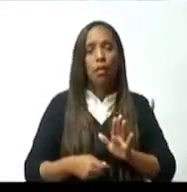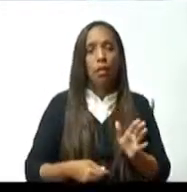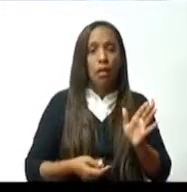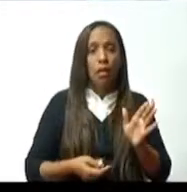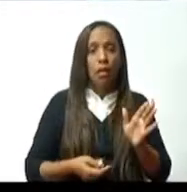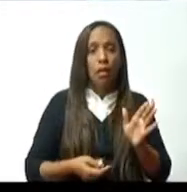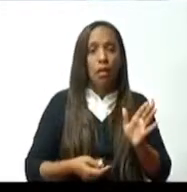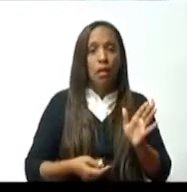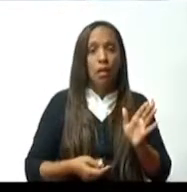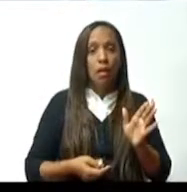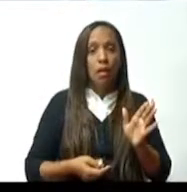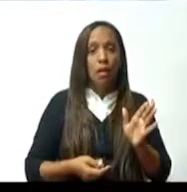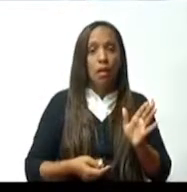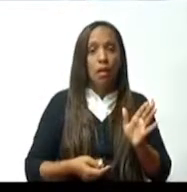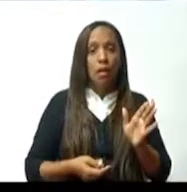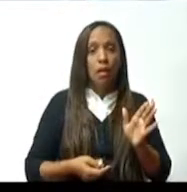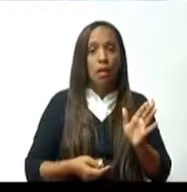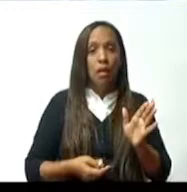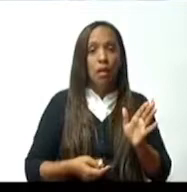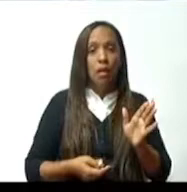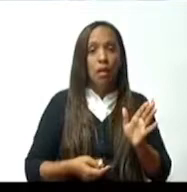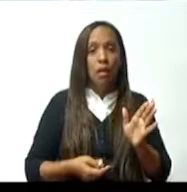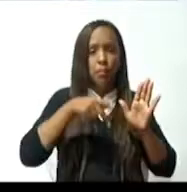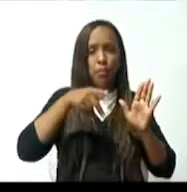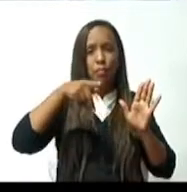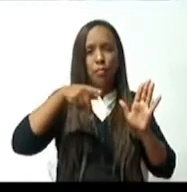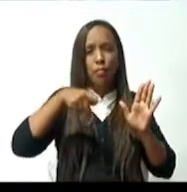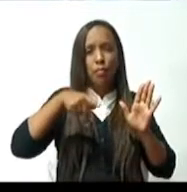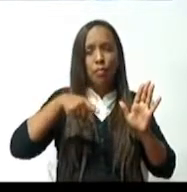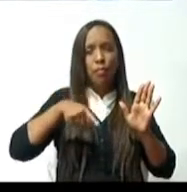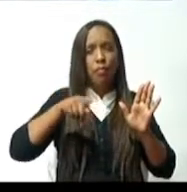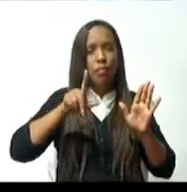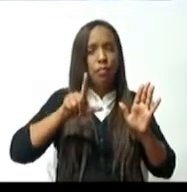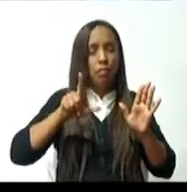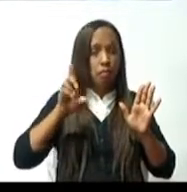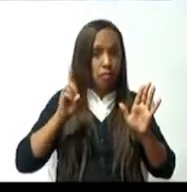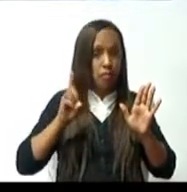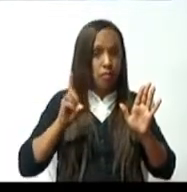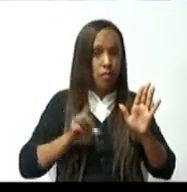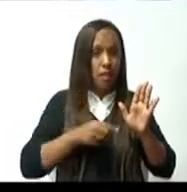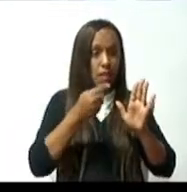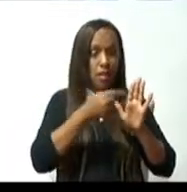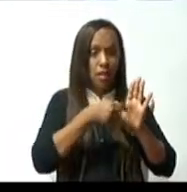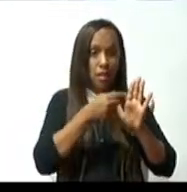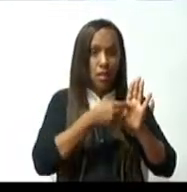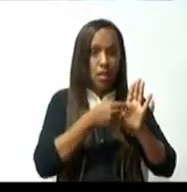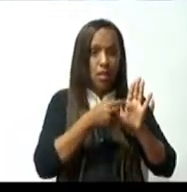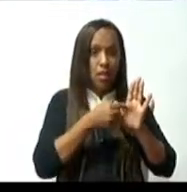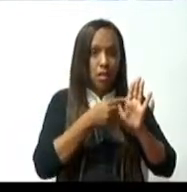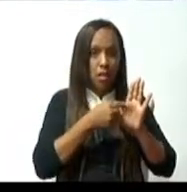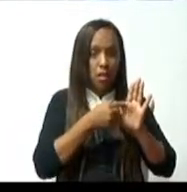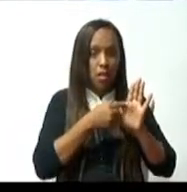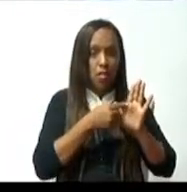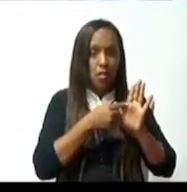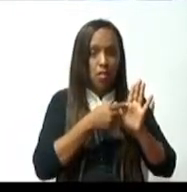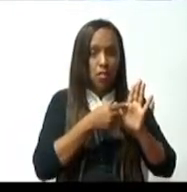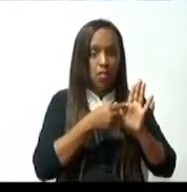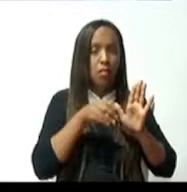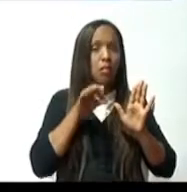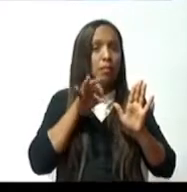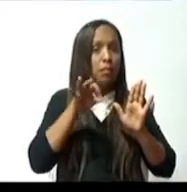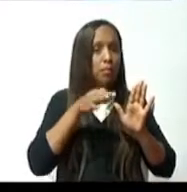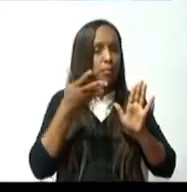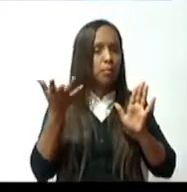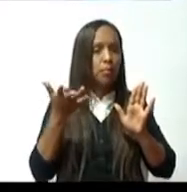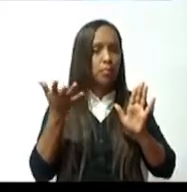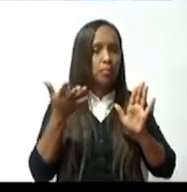Dominicana, de manera responsable y coherente, nosotros saludamos el hecho de